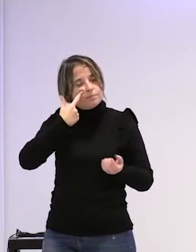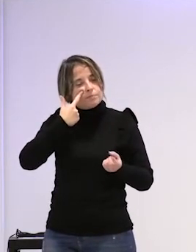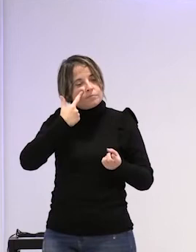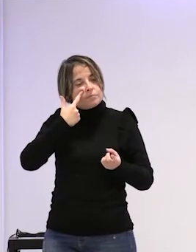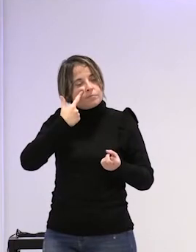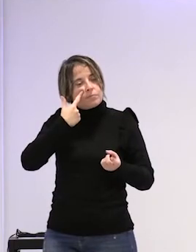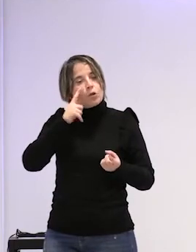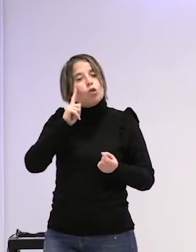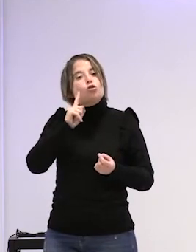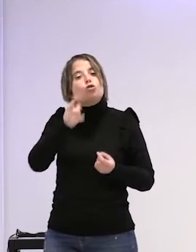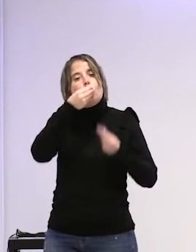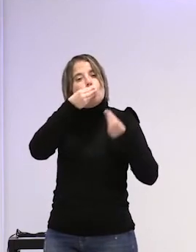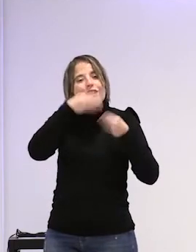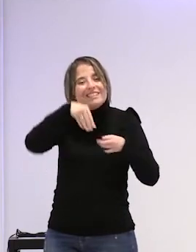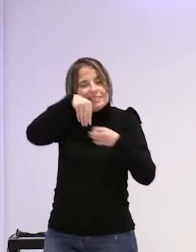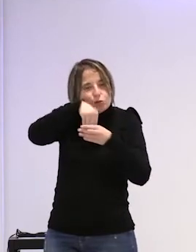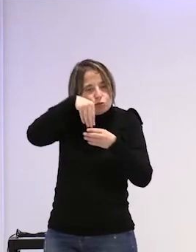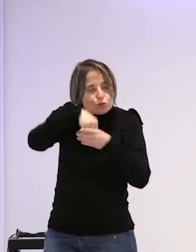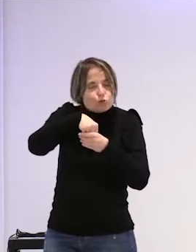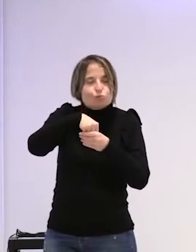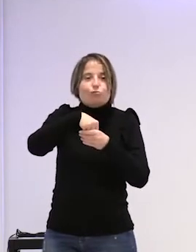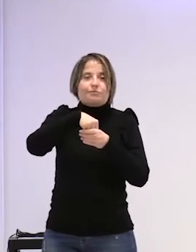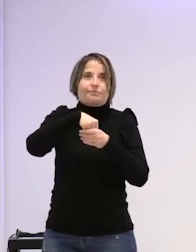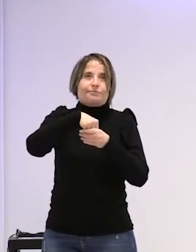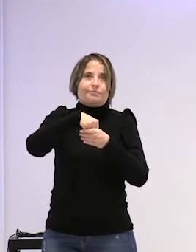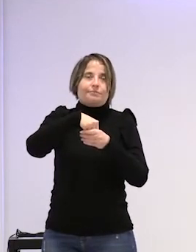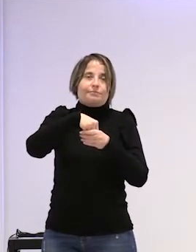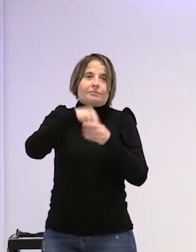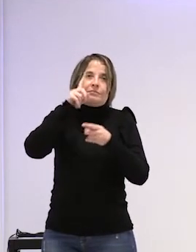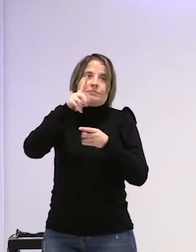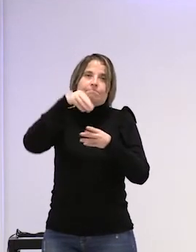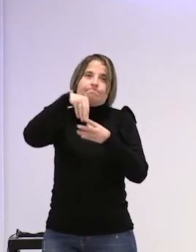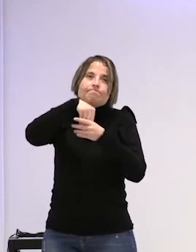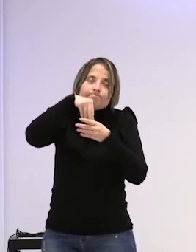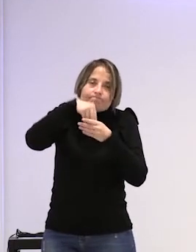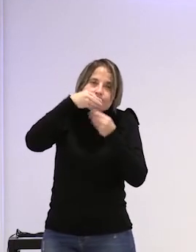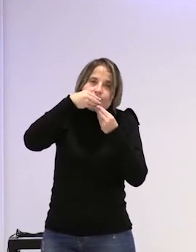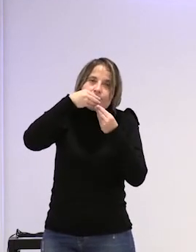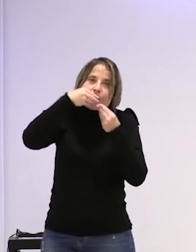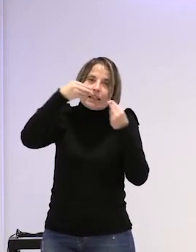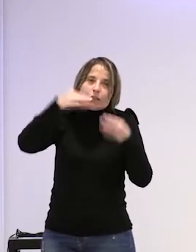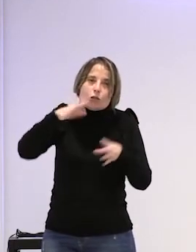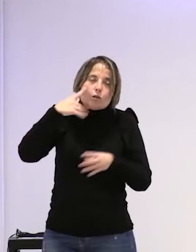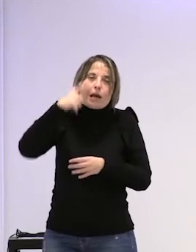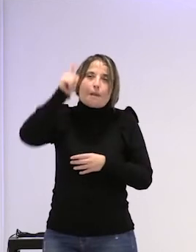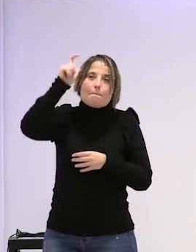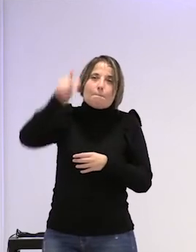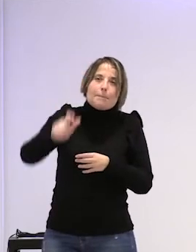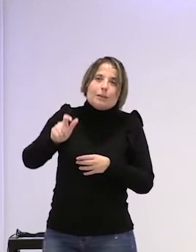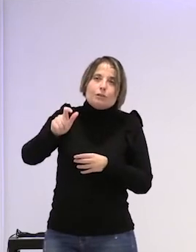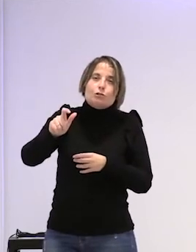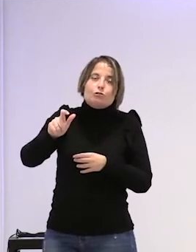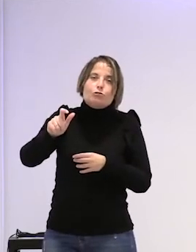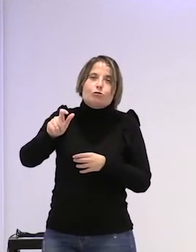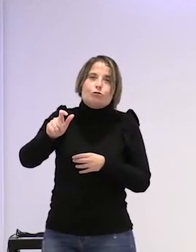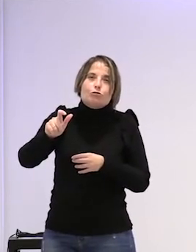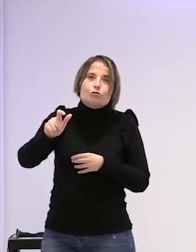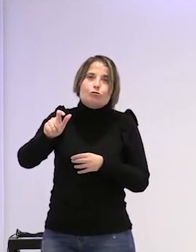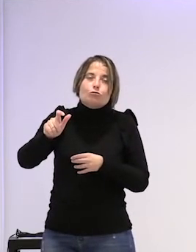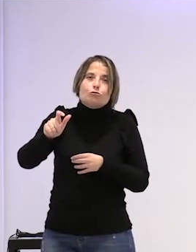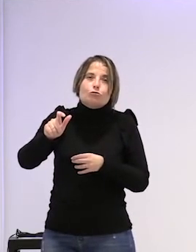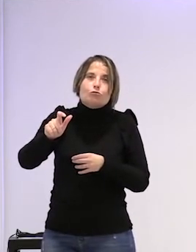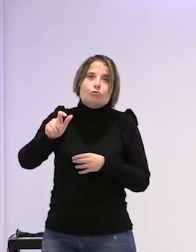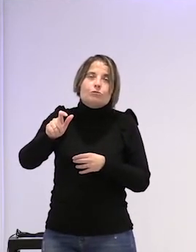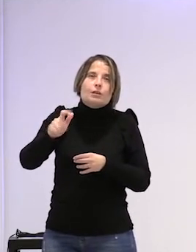se quede en la historia ¿no? de de la de la persona sin querer de la persona que no